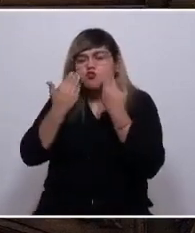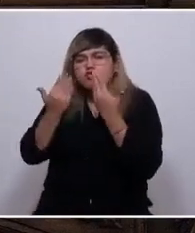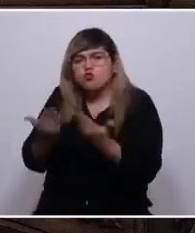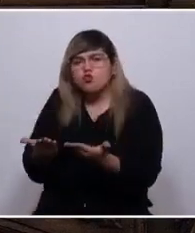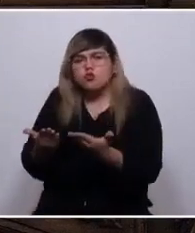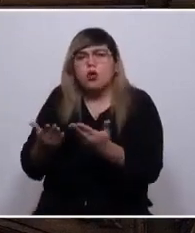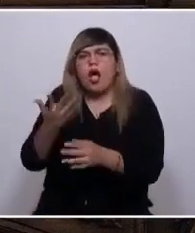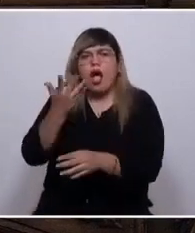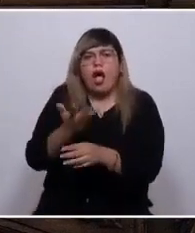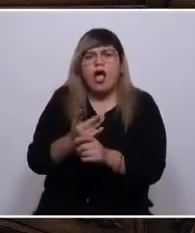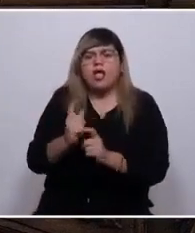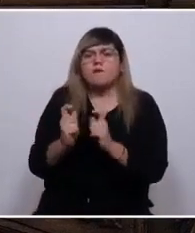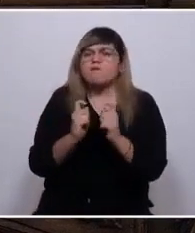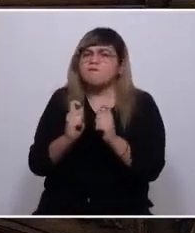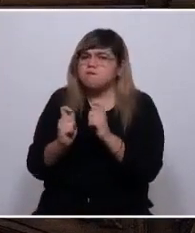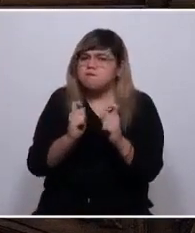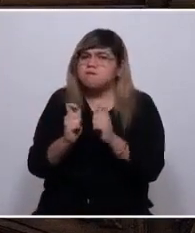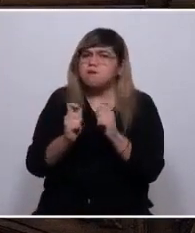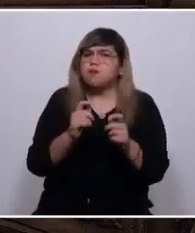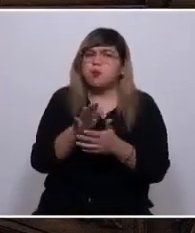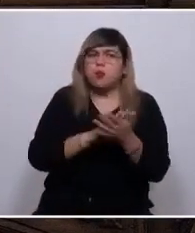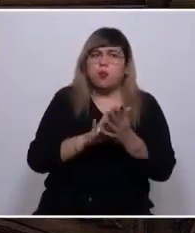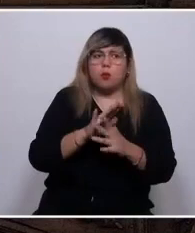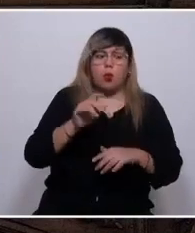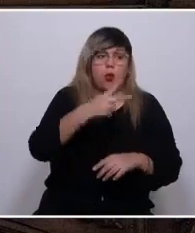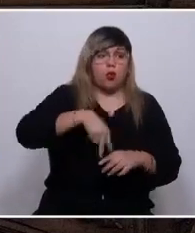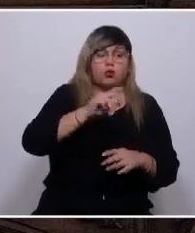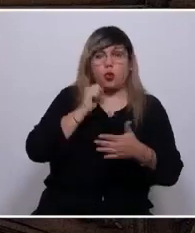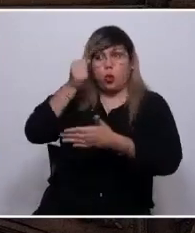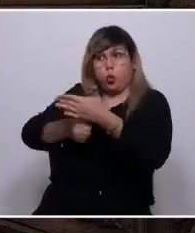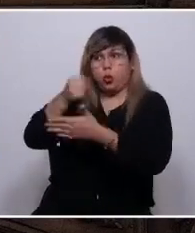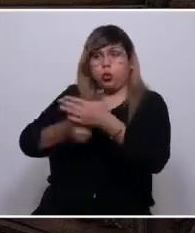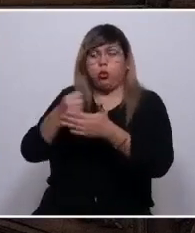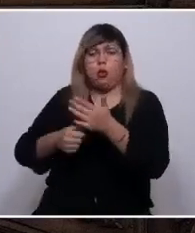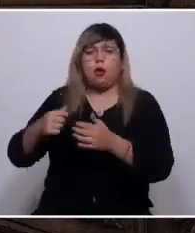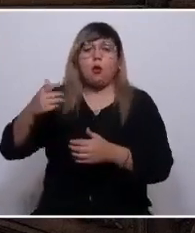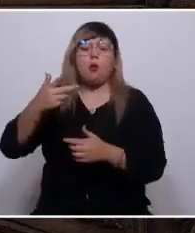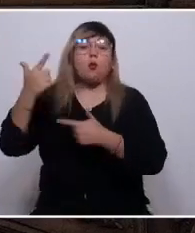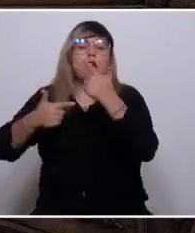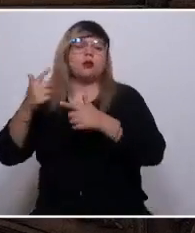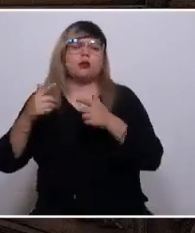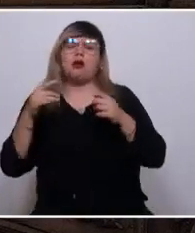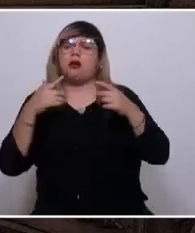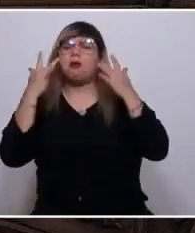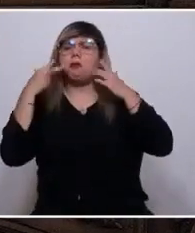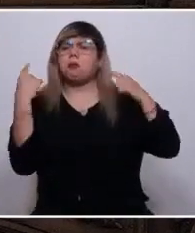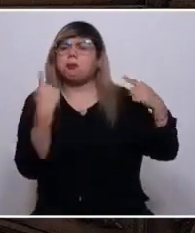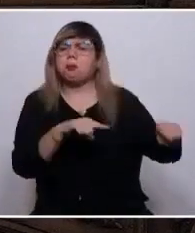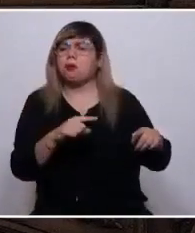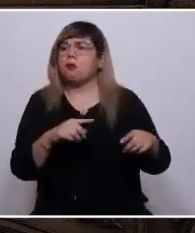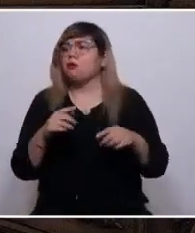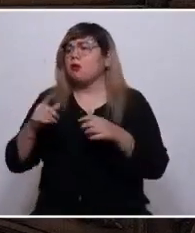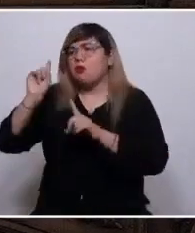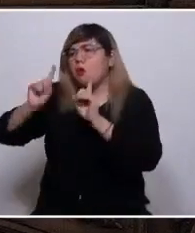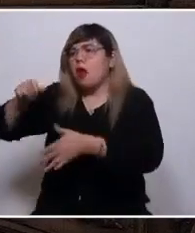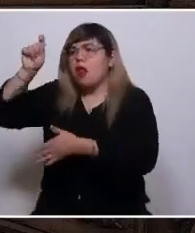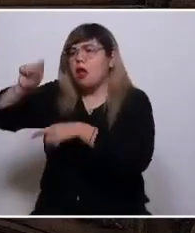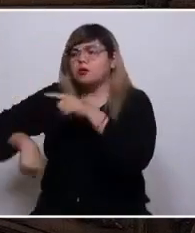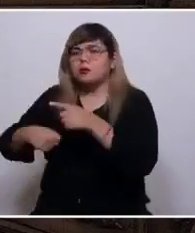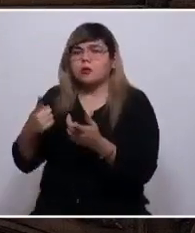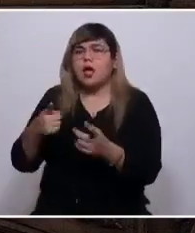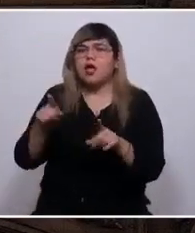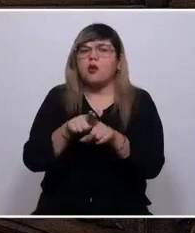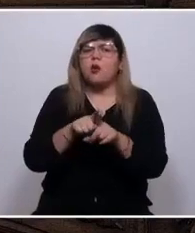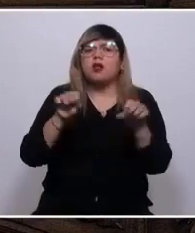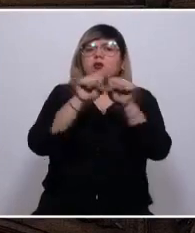exista el riesgo que pueda ser aprobado contra nuestra voluntad por la clase política? Inadmisible, indigno y una abierta falla a todo el sistema democrático.